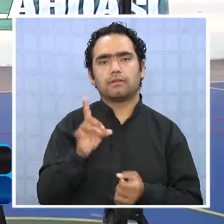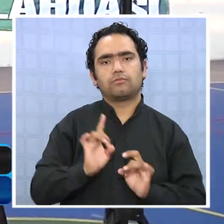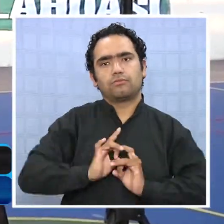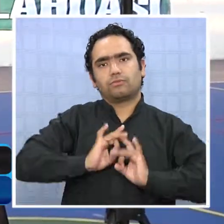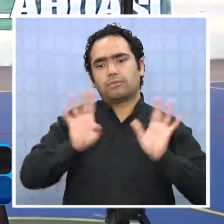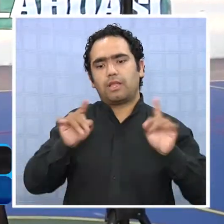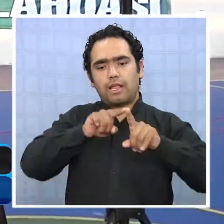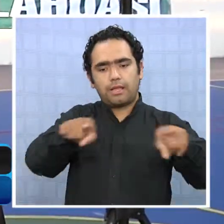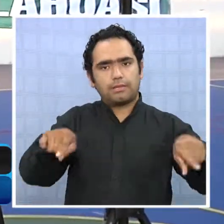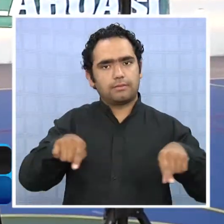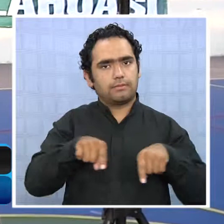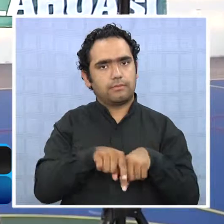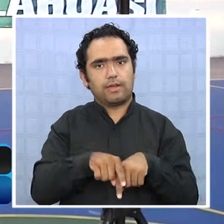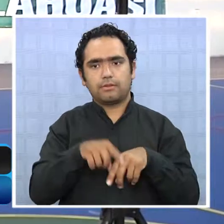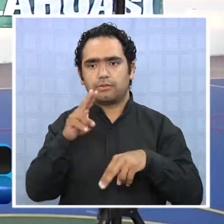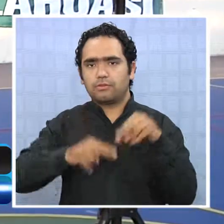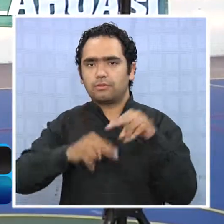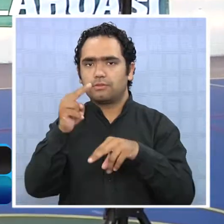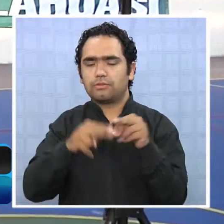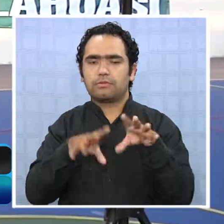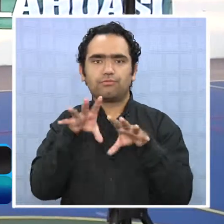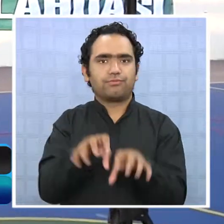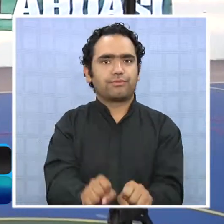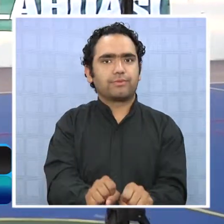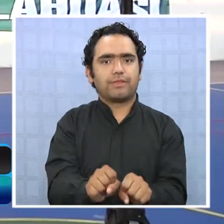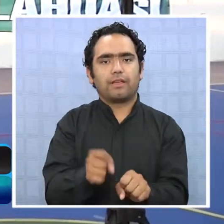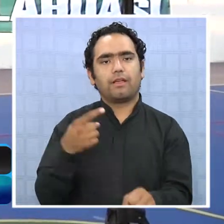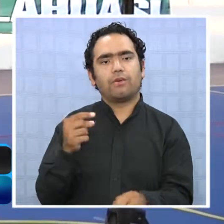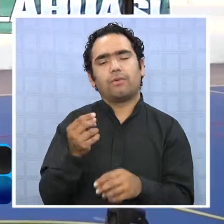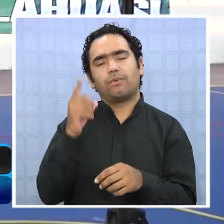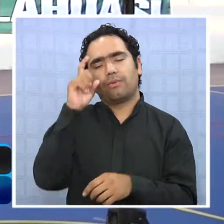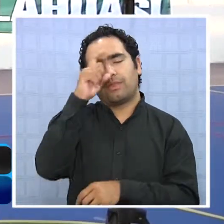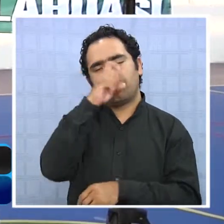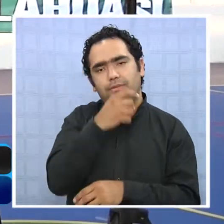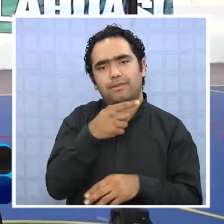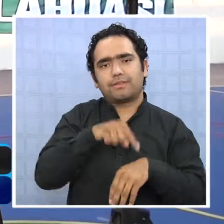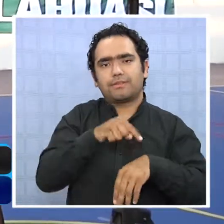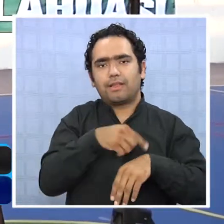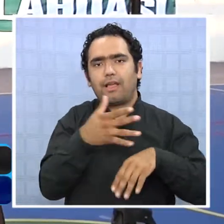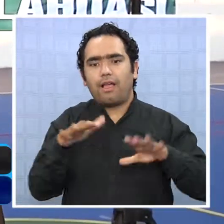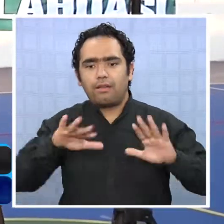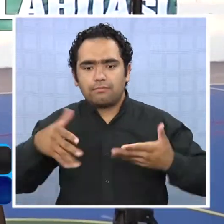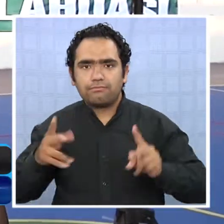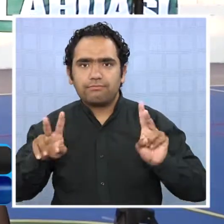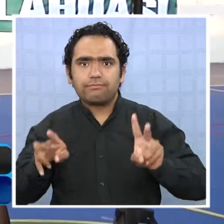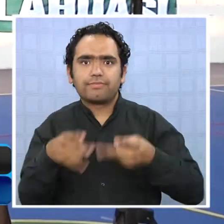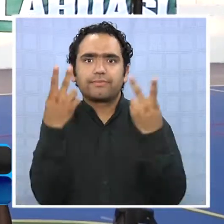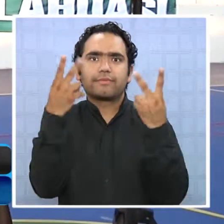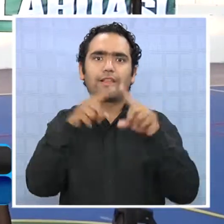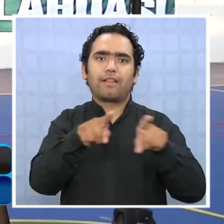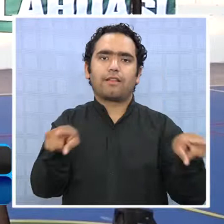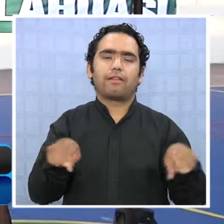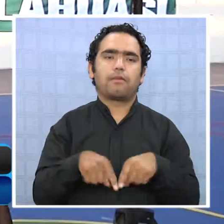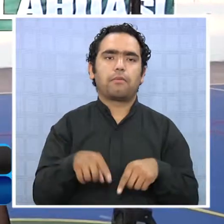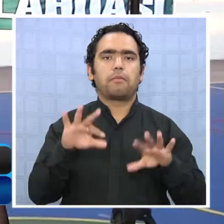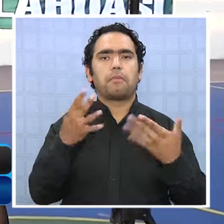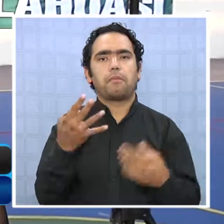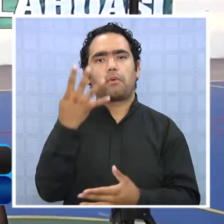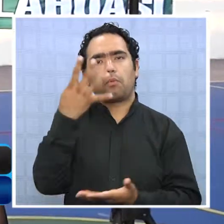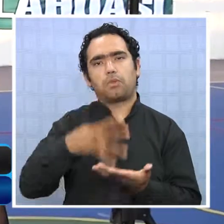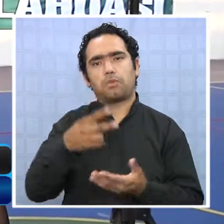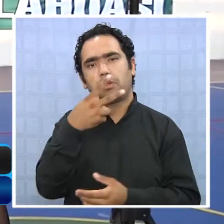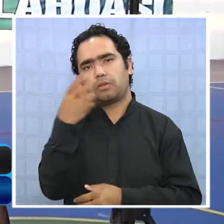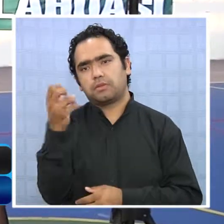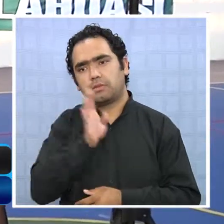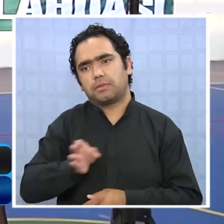Creí que recuperar un espacio cuesta mucho en Iquique. Y hoy en día hemos recuperado este espacio para nuestra comunidad, una comunidad muy grande, de sobre 4.200